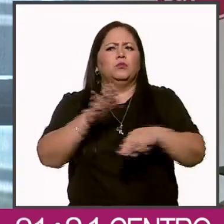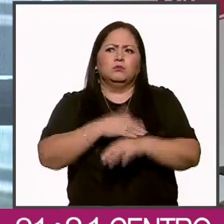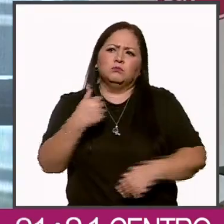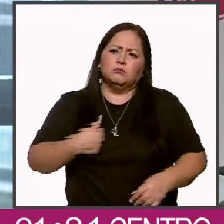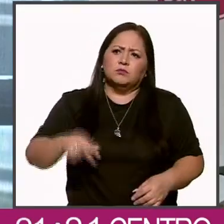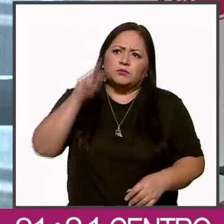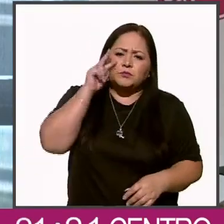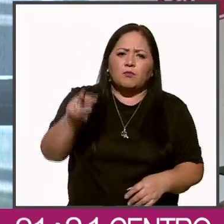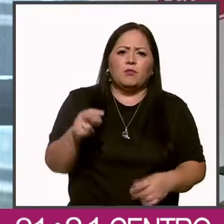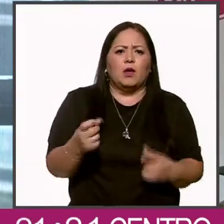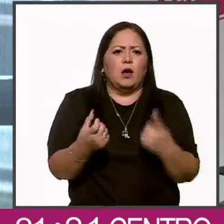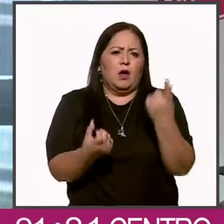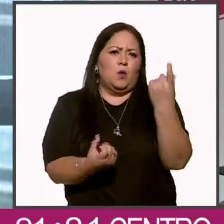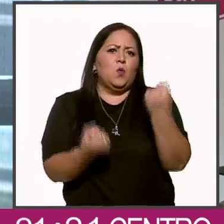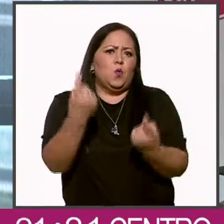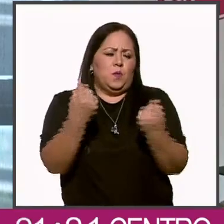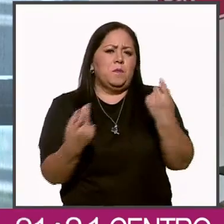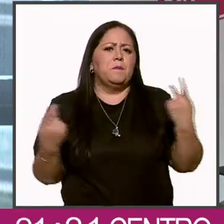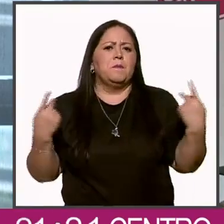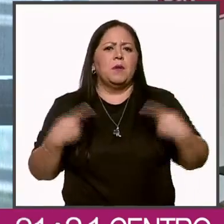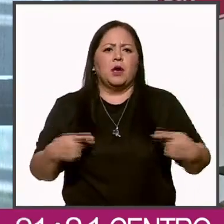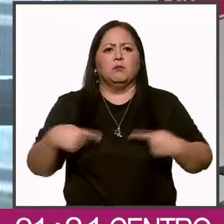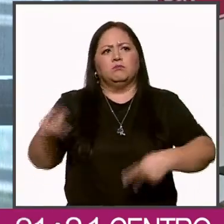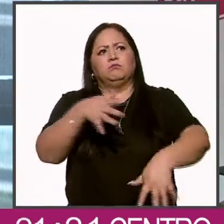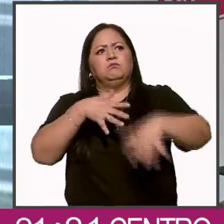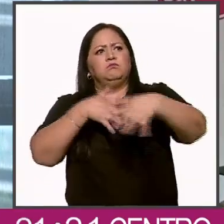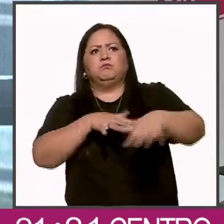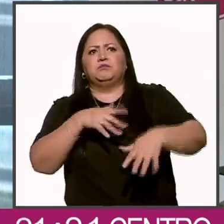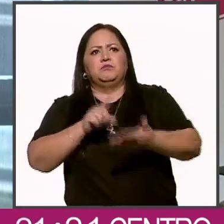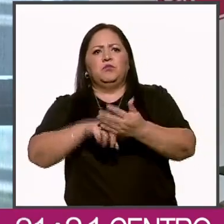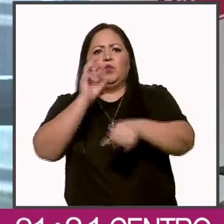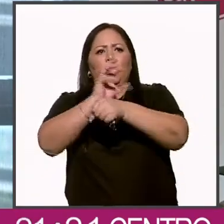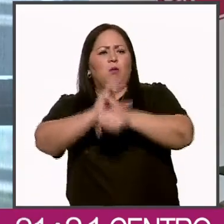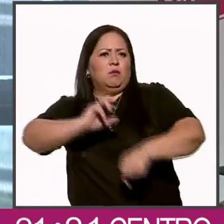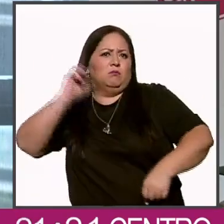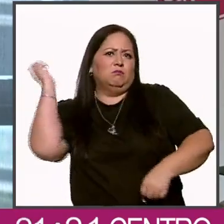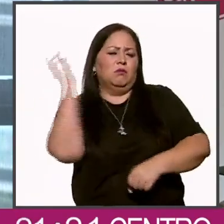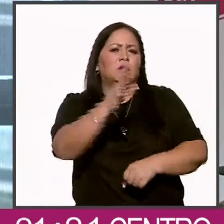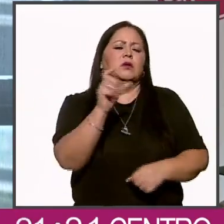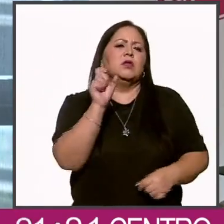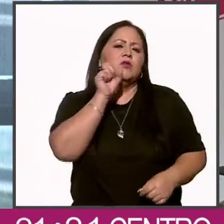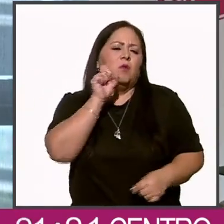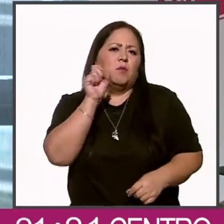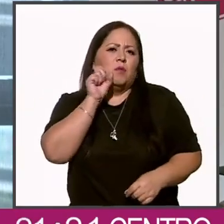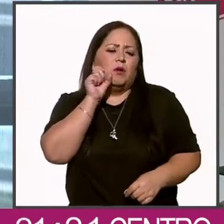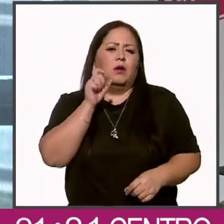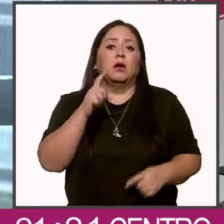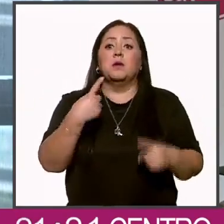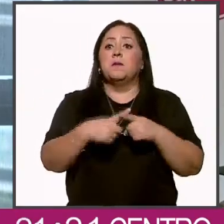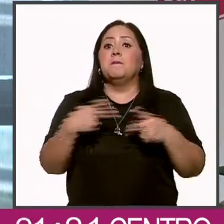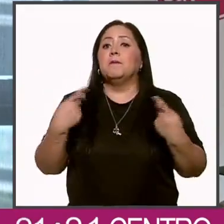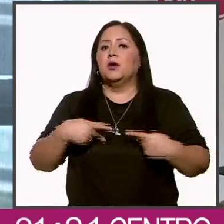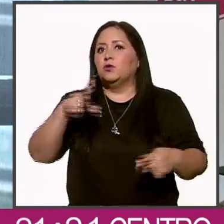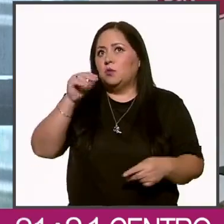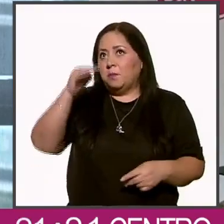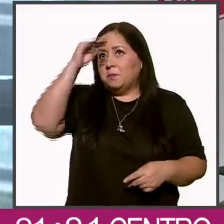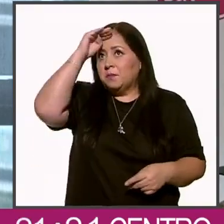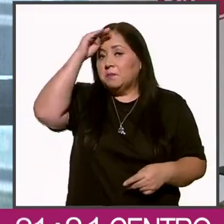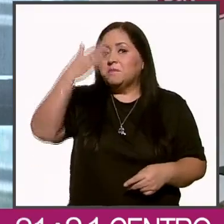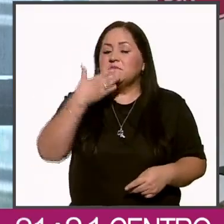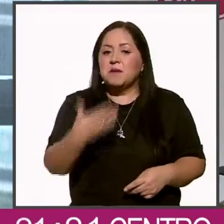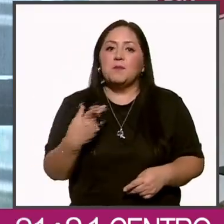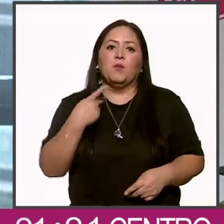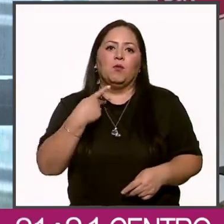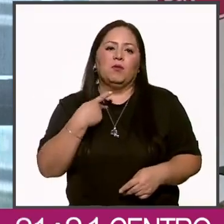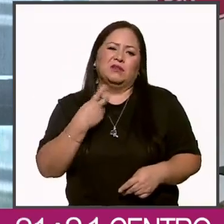que algunas personas manifestaron que iban a aventarle huevos y jitomatazos a la persona que no pensara políticamente